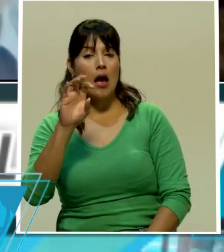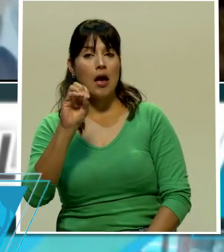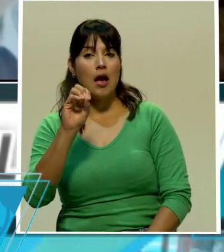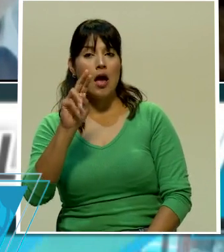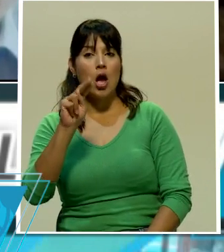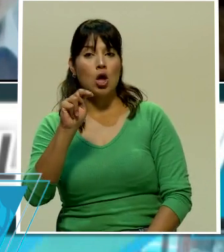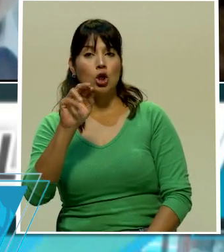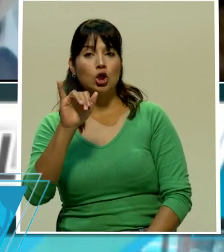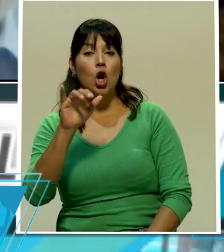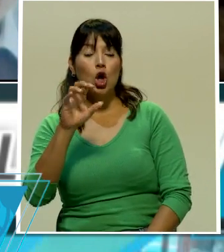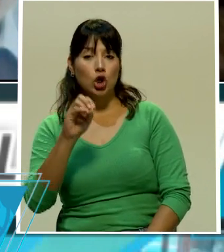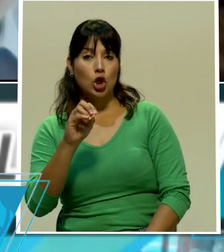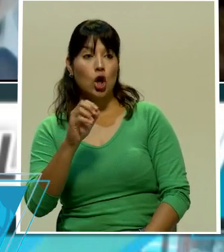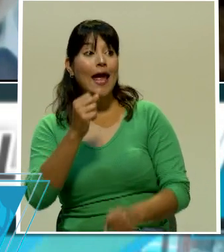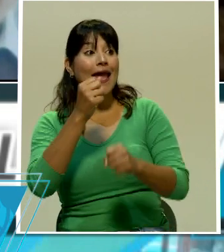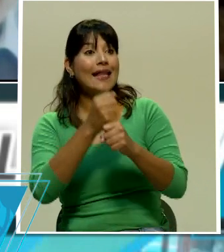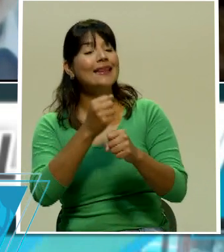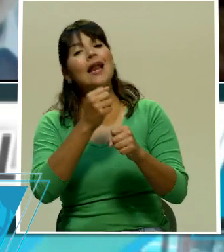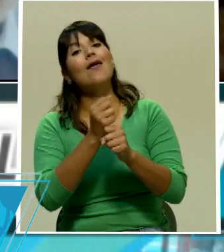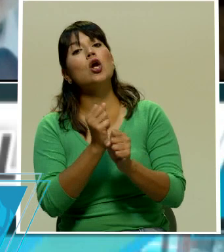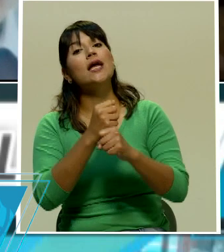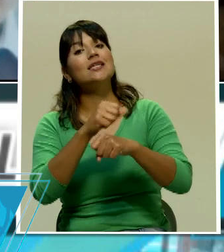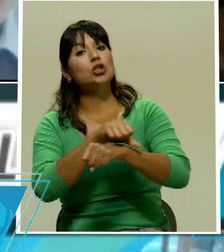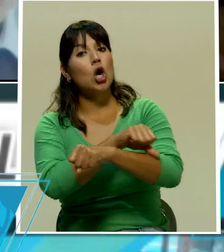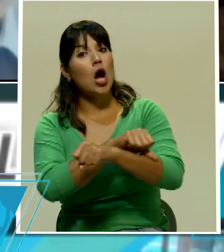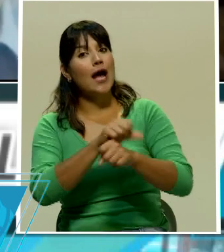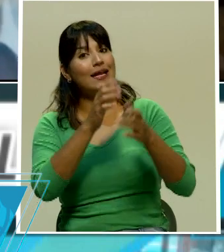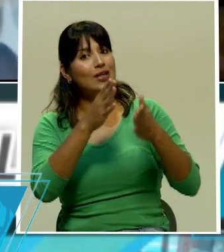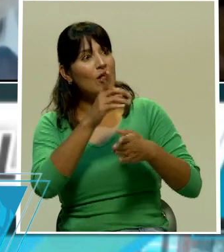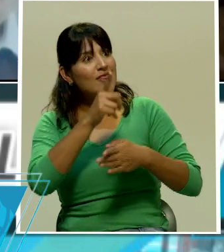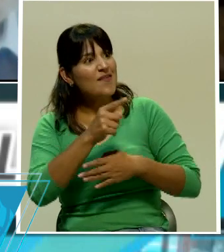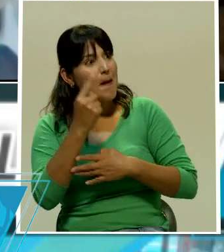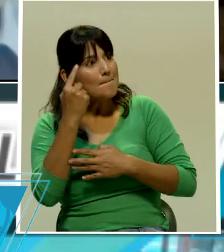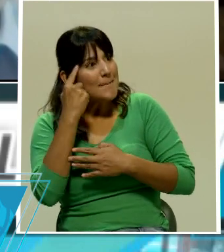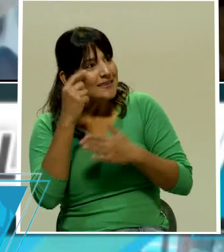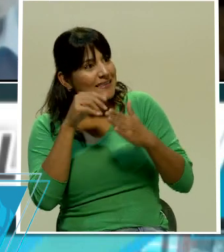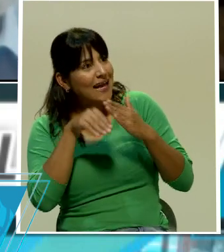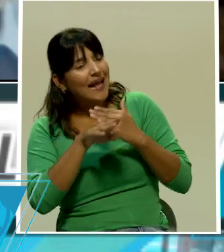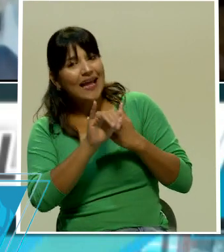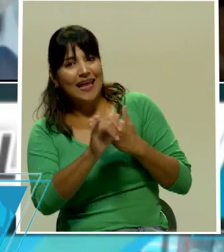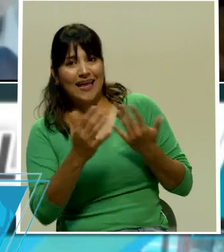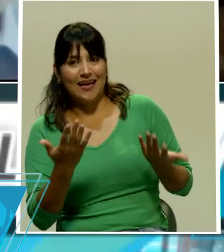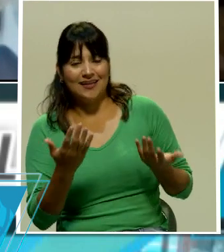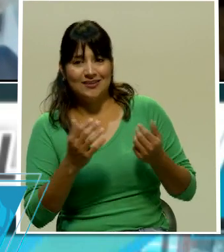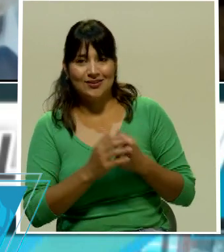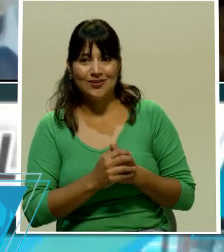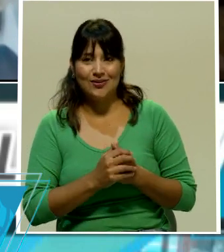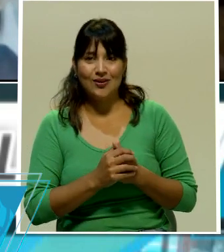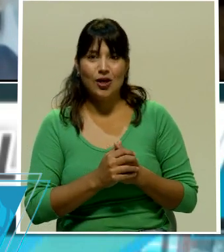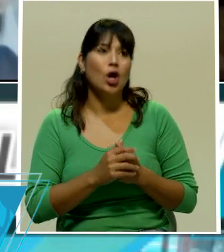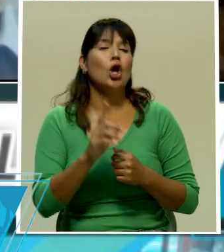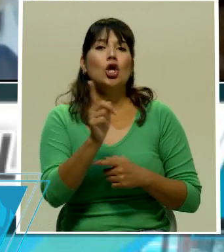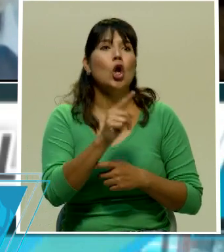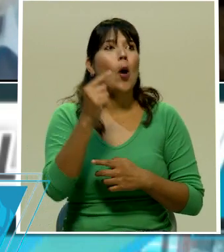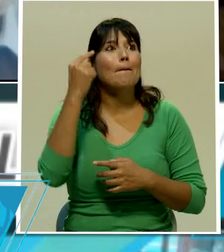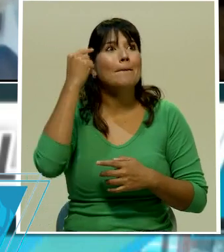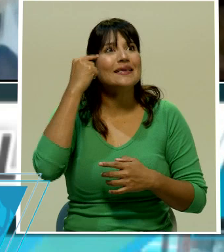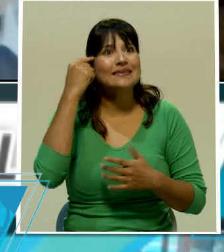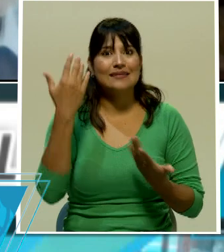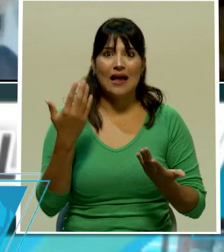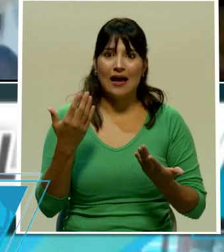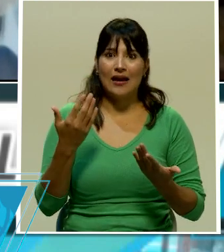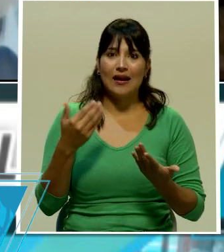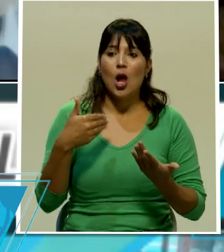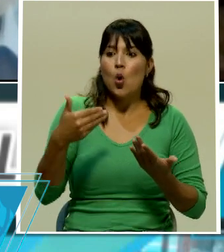el trabajo del arquitecto es pensar en esos detalles es decir no pensar cuando ya hay un edificio de 18 pisos